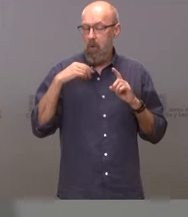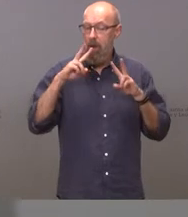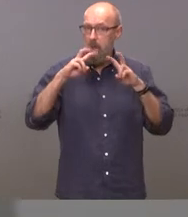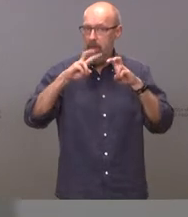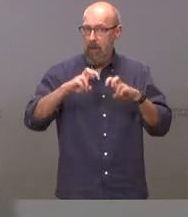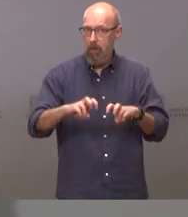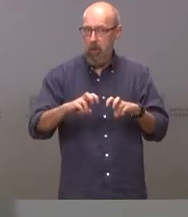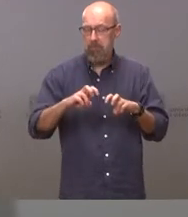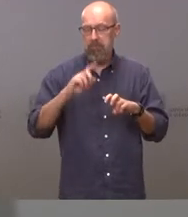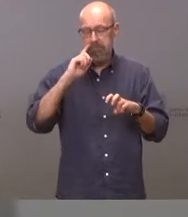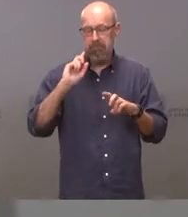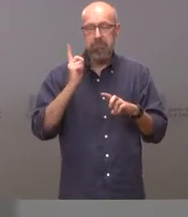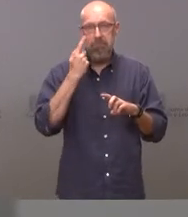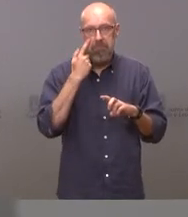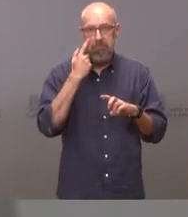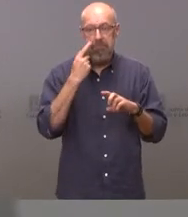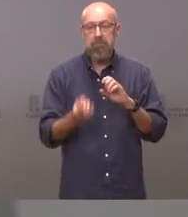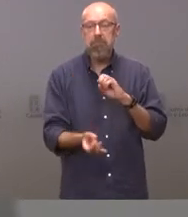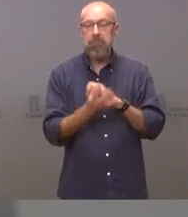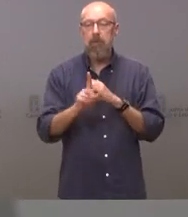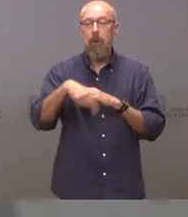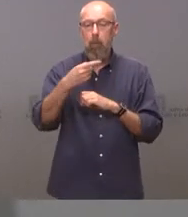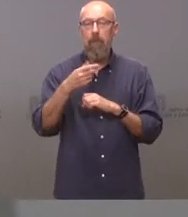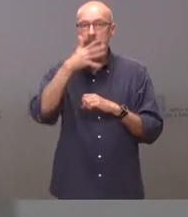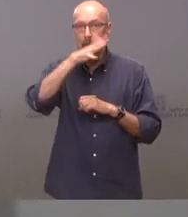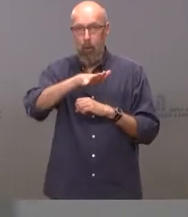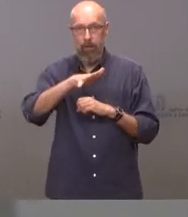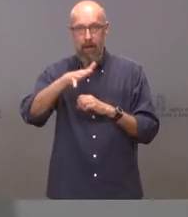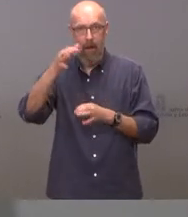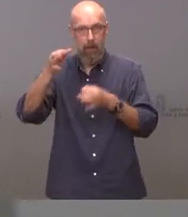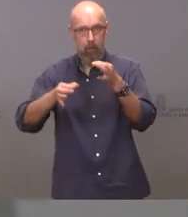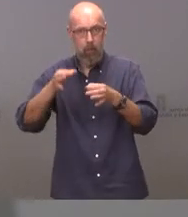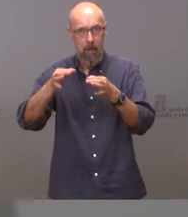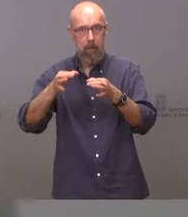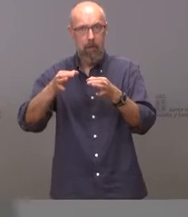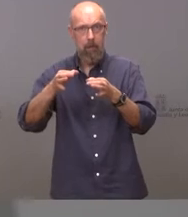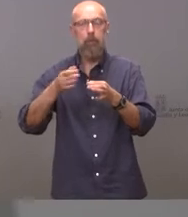si abriera un procedimiento penal, presentarse como acusación particular.